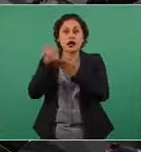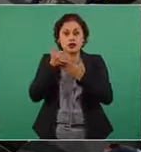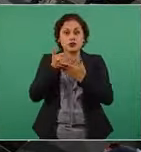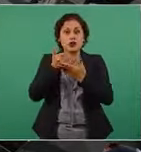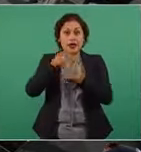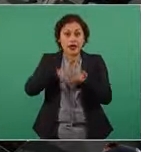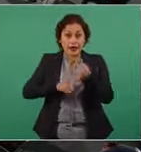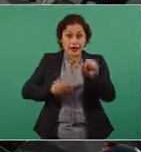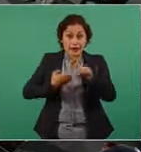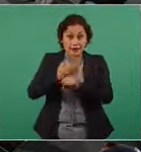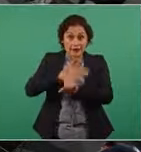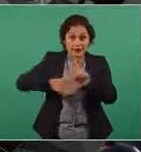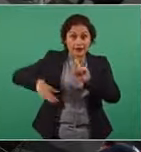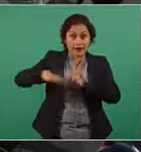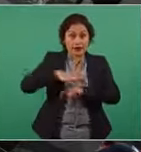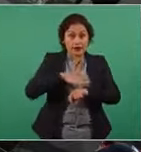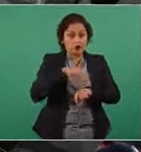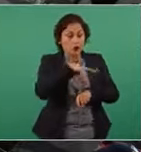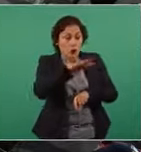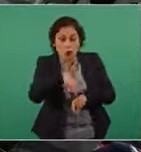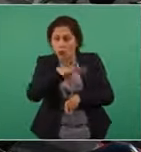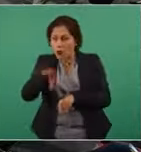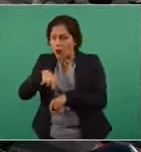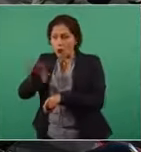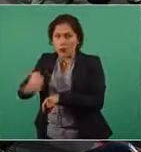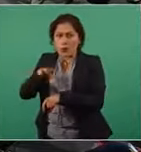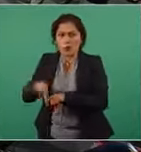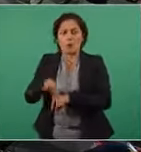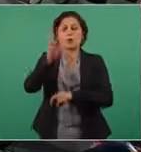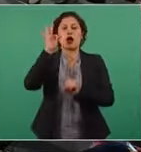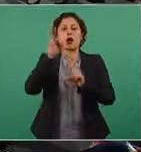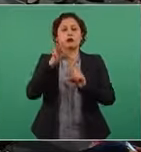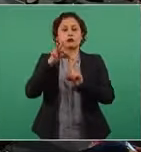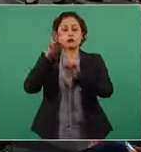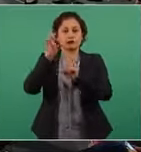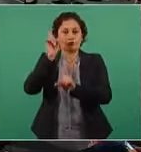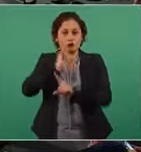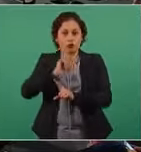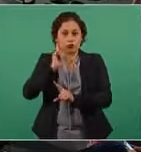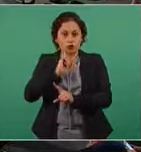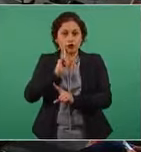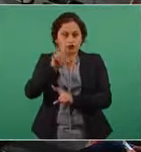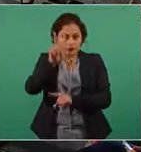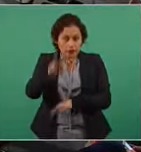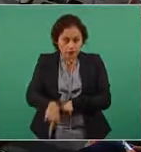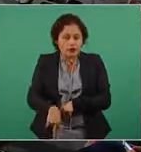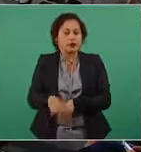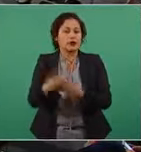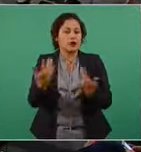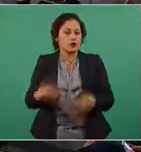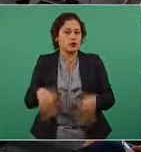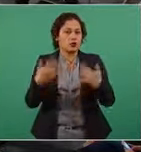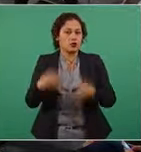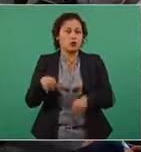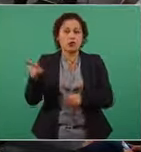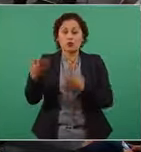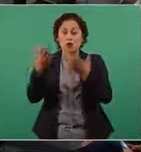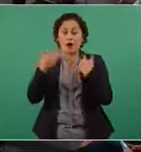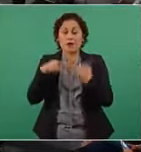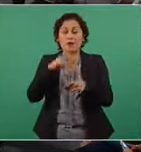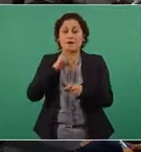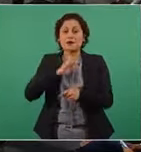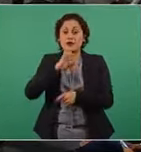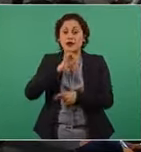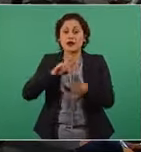Tepic porque el mayor temor es que a Patricia ya la hubieran desaparecido porque no estaba ni en la Venustiano Carranza ni en el